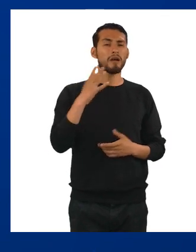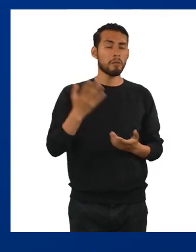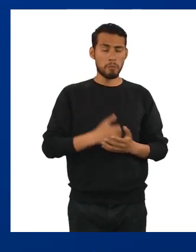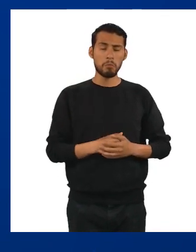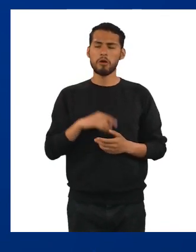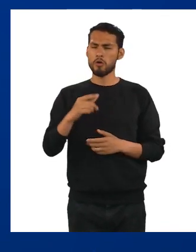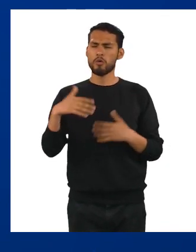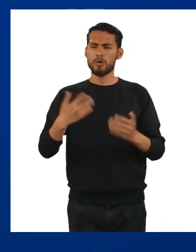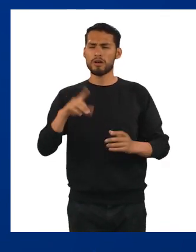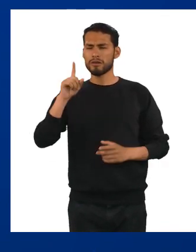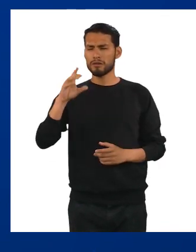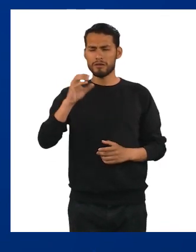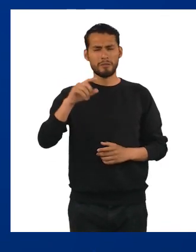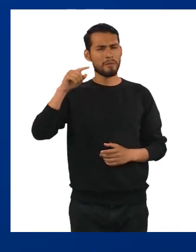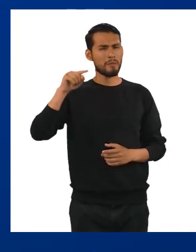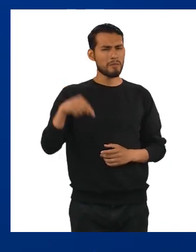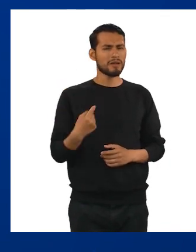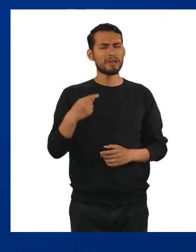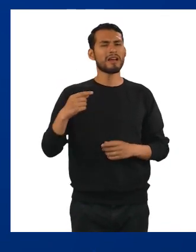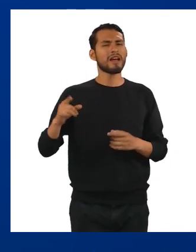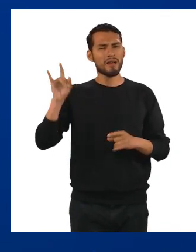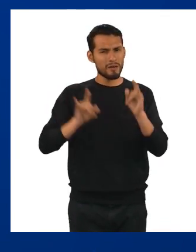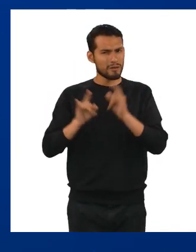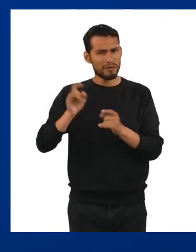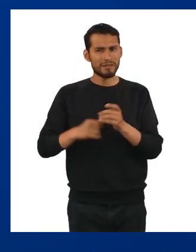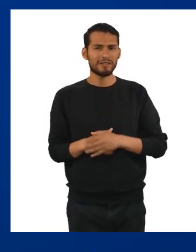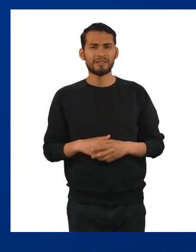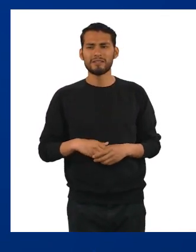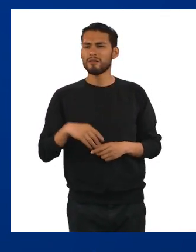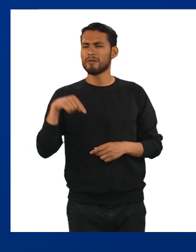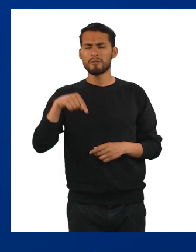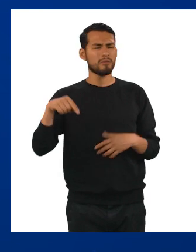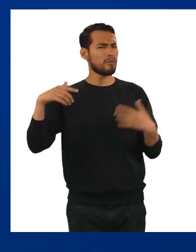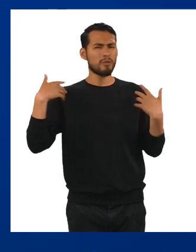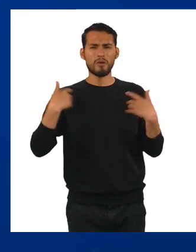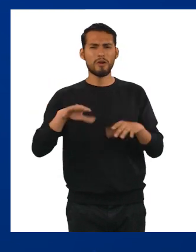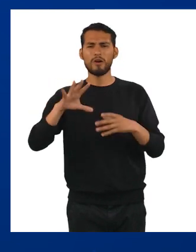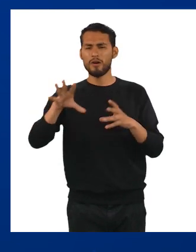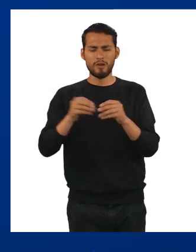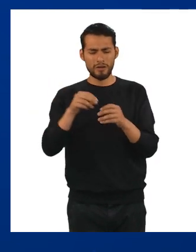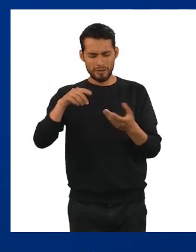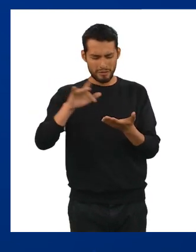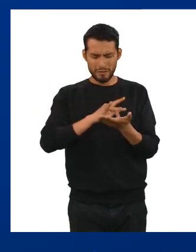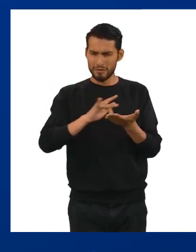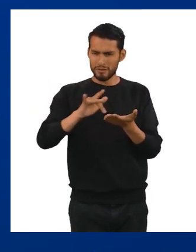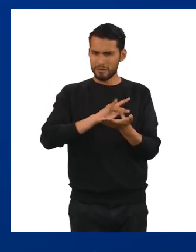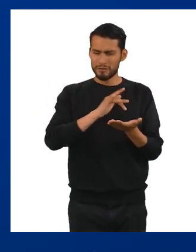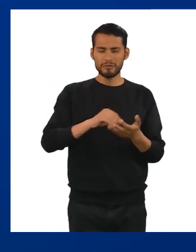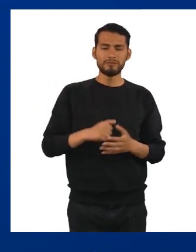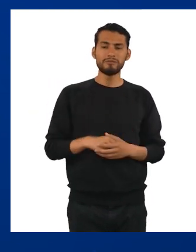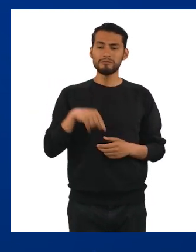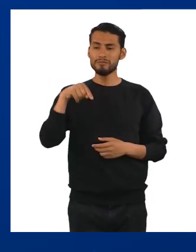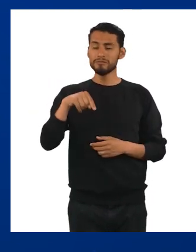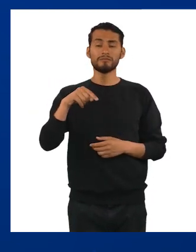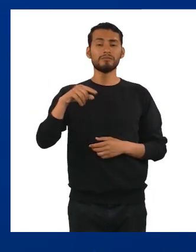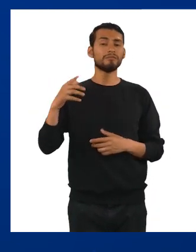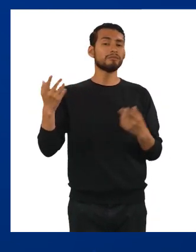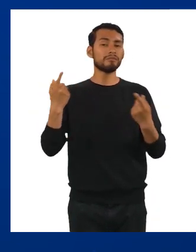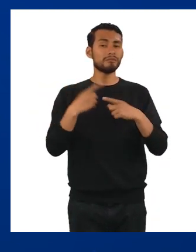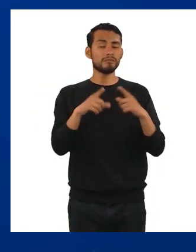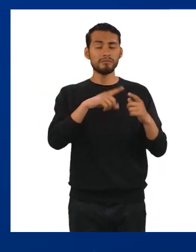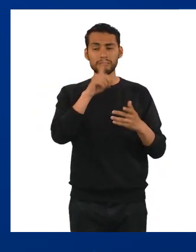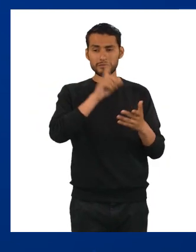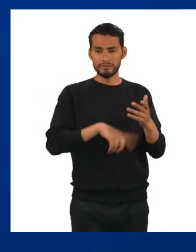cuenta con más de 100.000 descargas. Es compatible con todos los dispositivos. En su modo de calculadora financiera